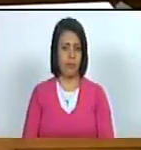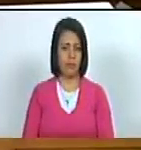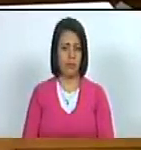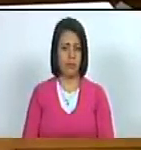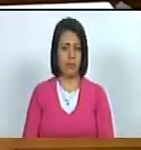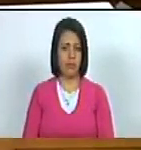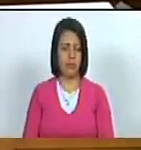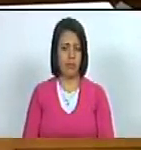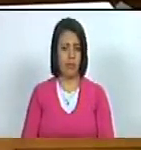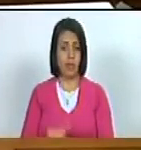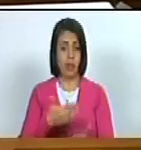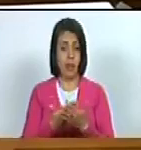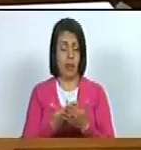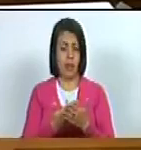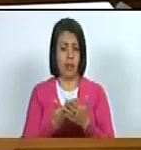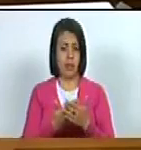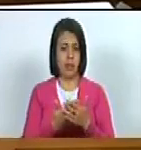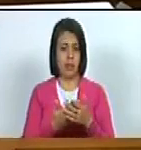hasta que